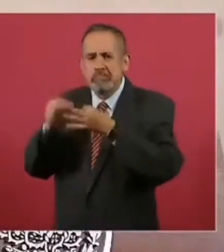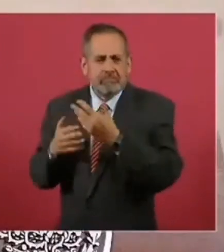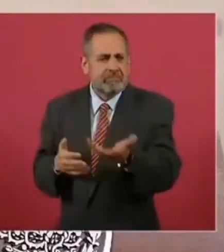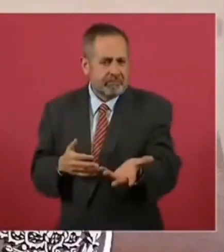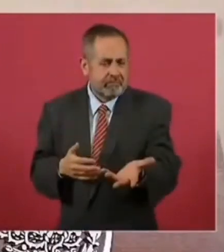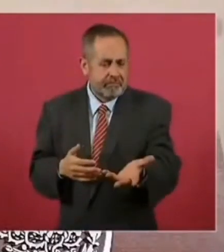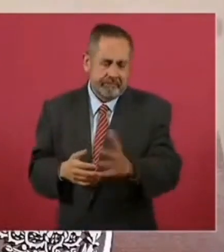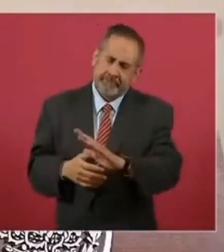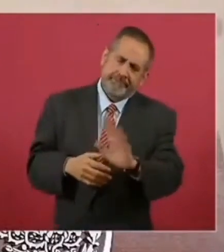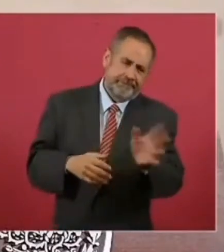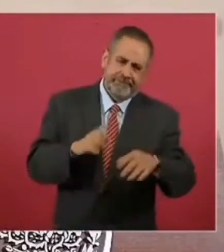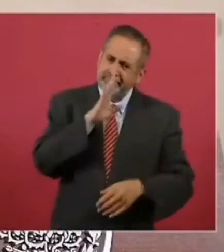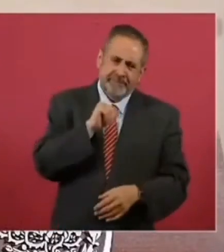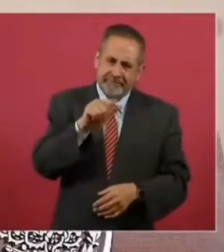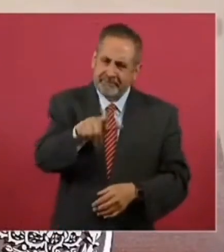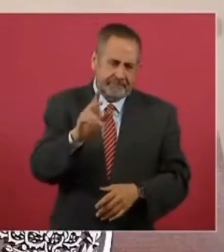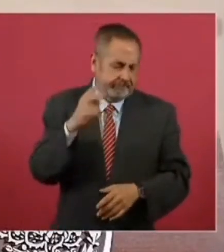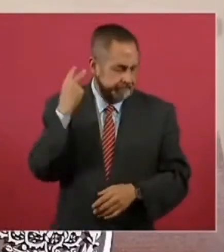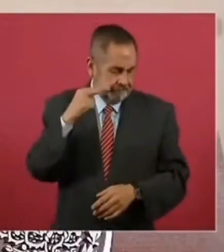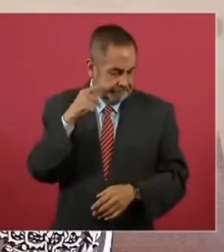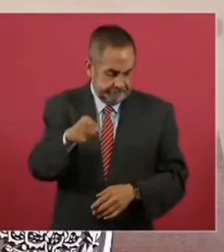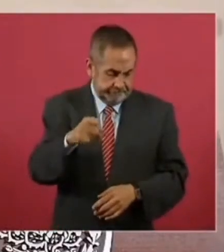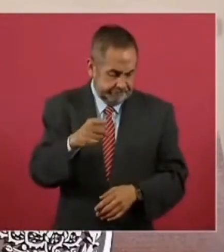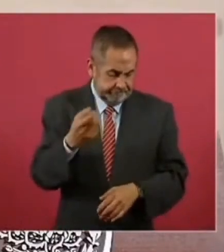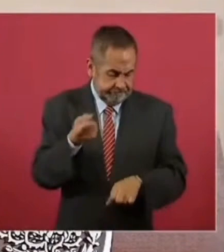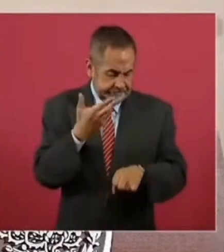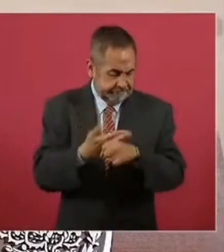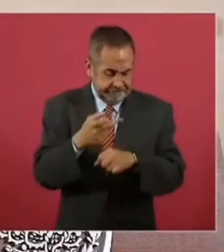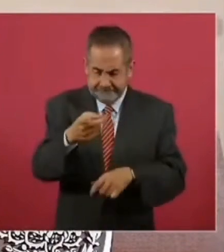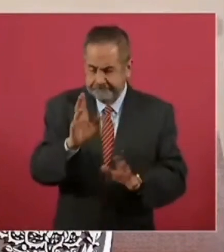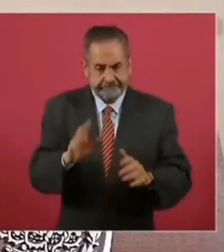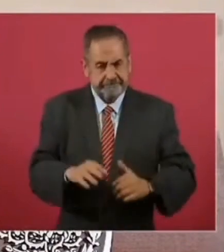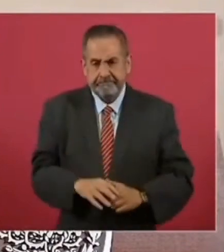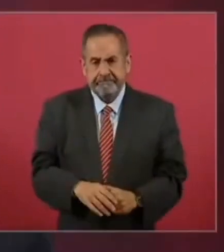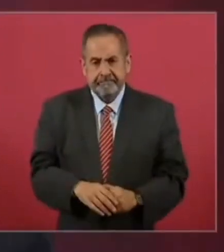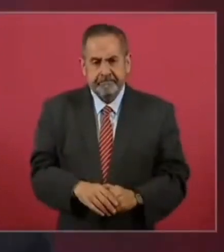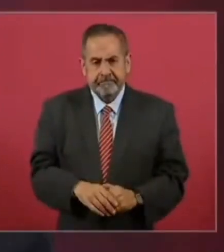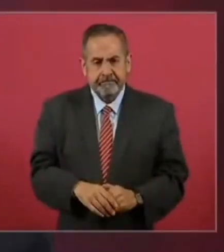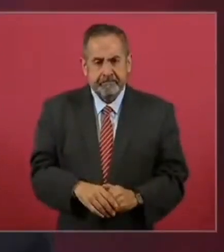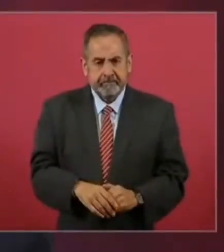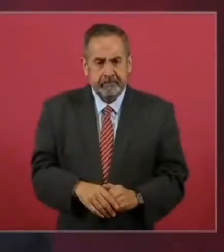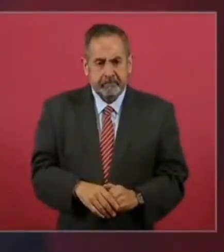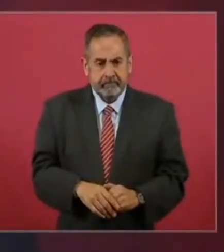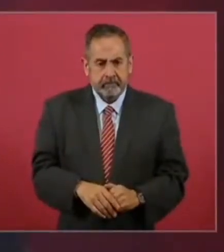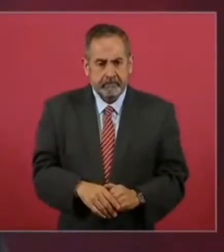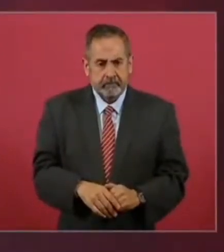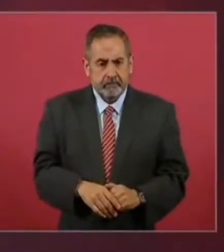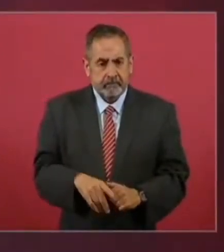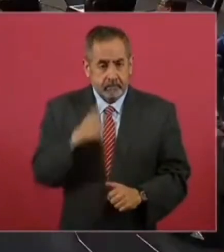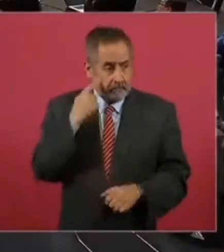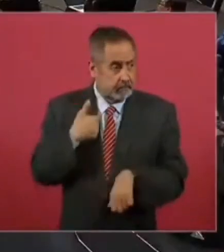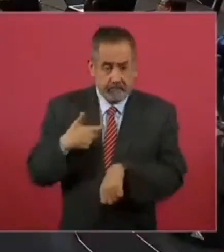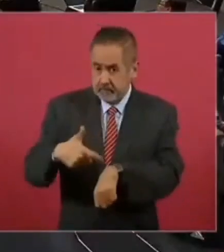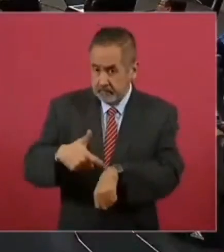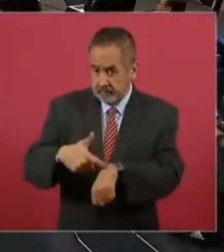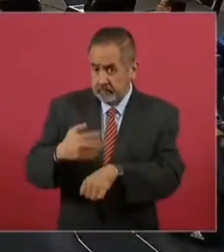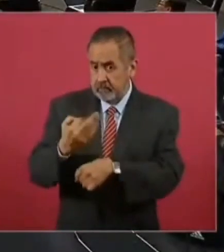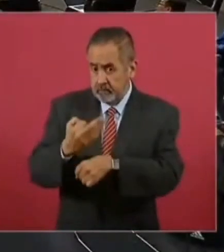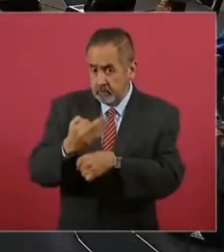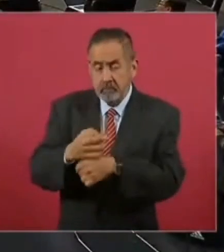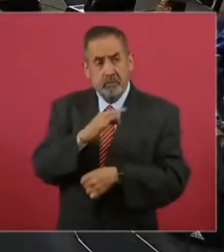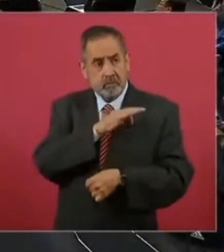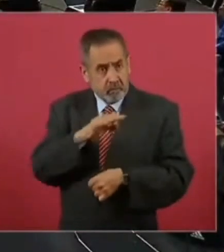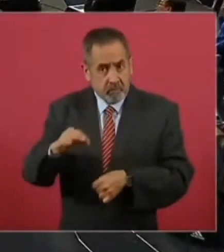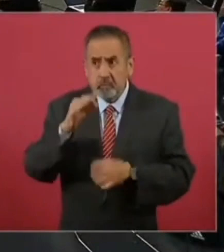habría que ver si son los tiempos que